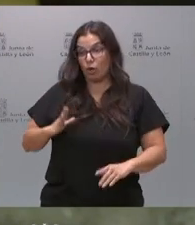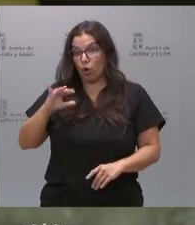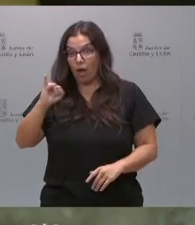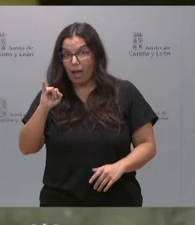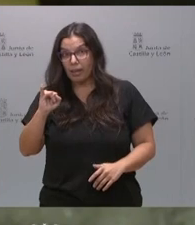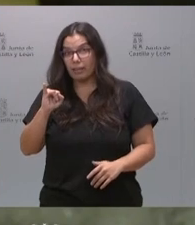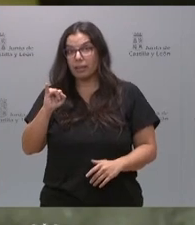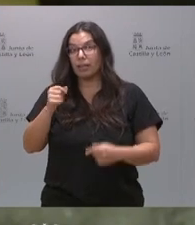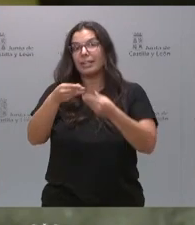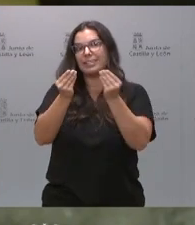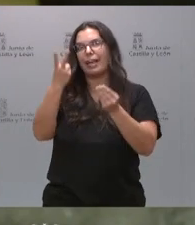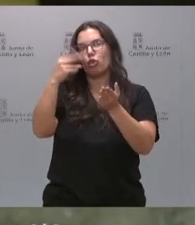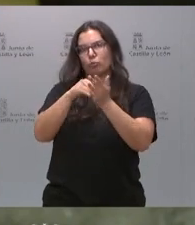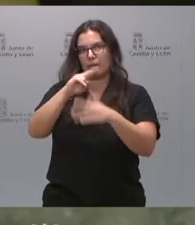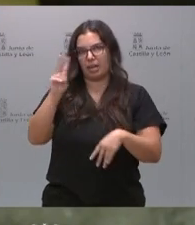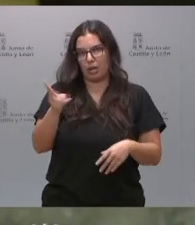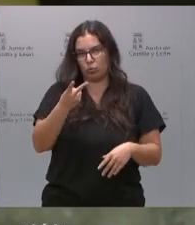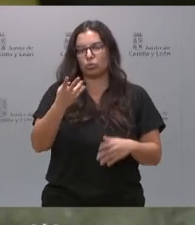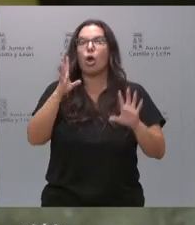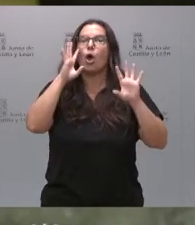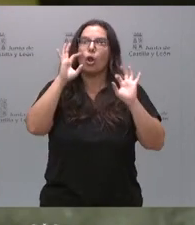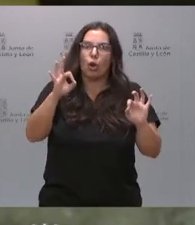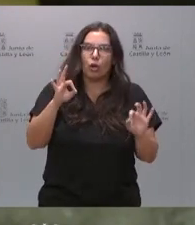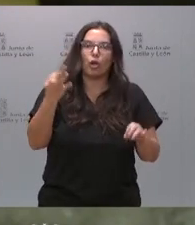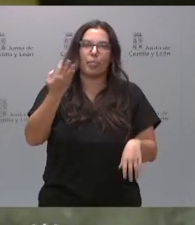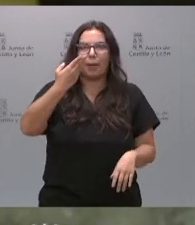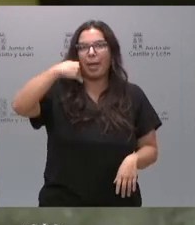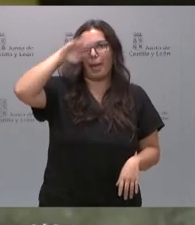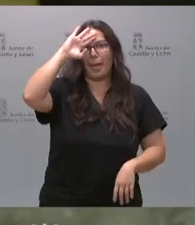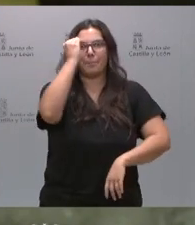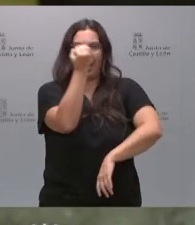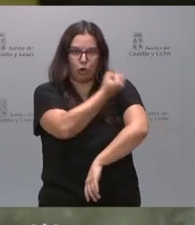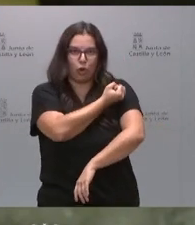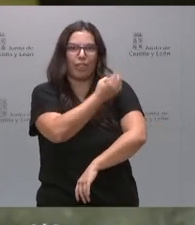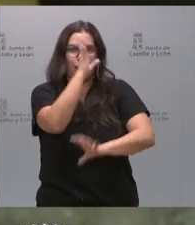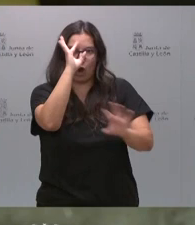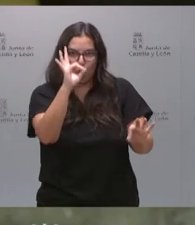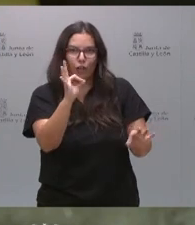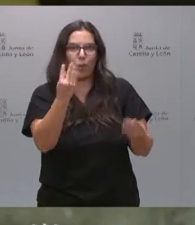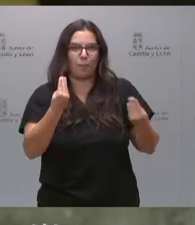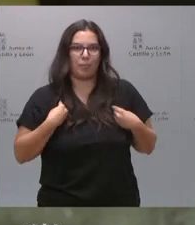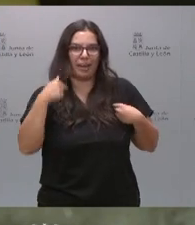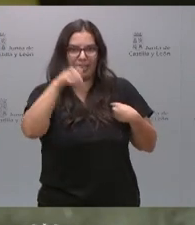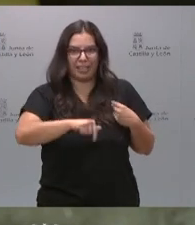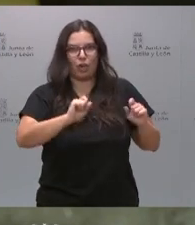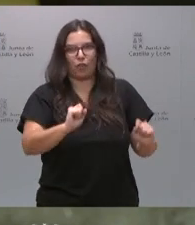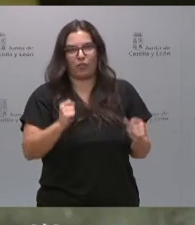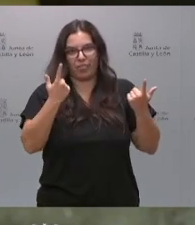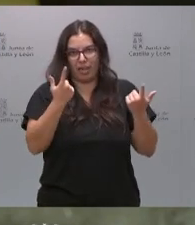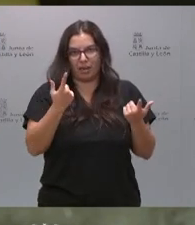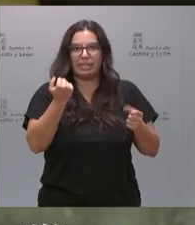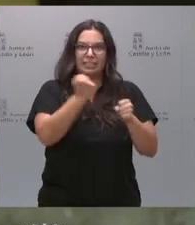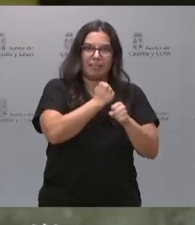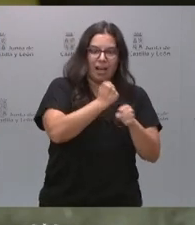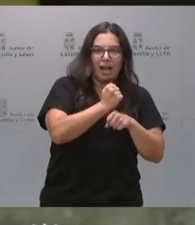serán de 2.000 euros. Lógicamente, tienen que estar empadronados, tienen que empadronarse en Castilla y León, no solo trabajar en